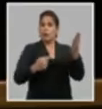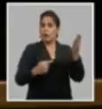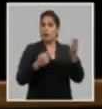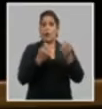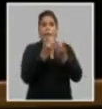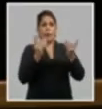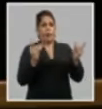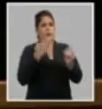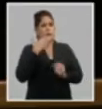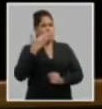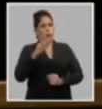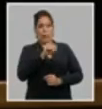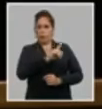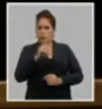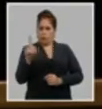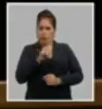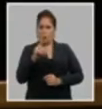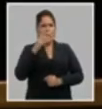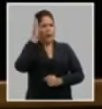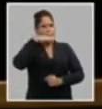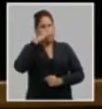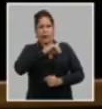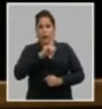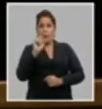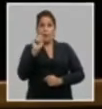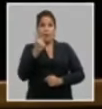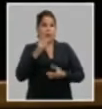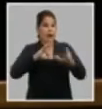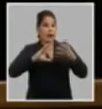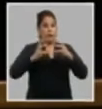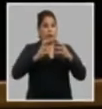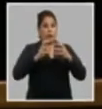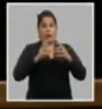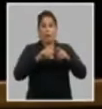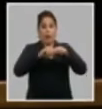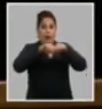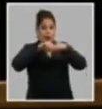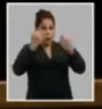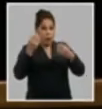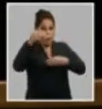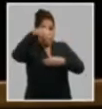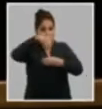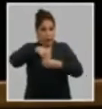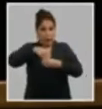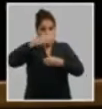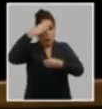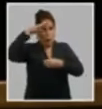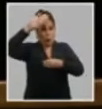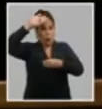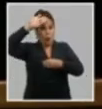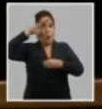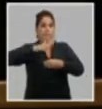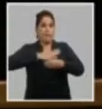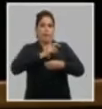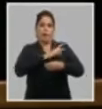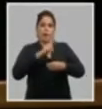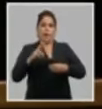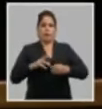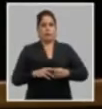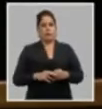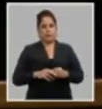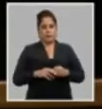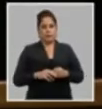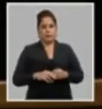mayor democracia. Pues ese sería el primer paso para destruir desde dentro la propia revolución.